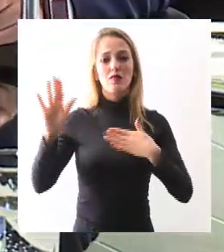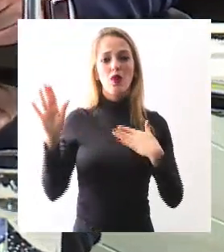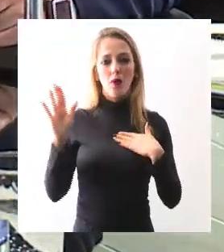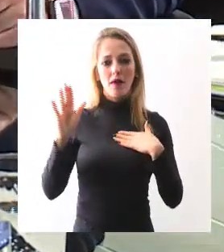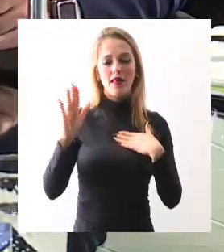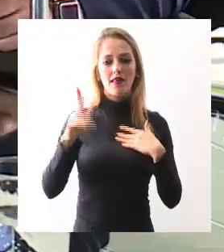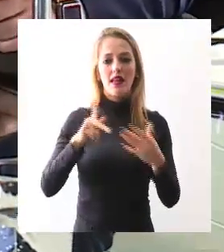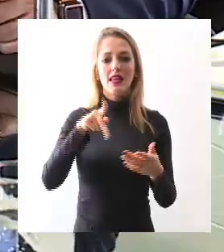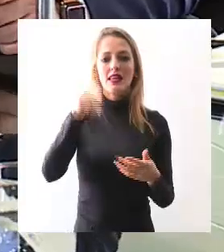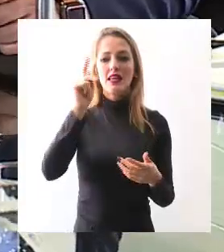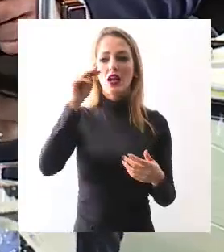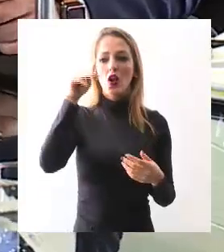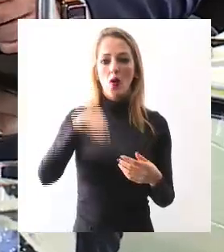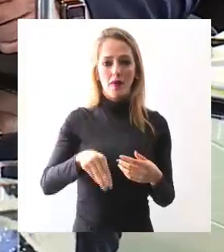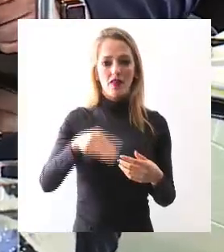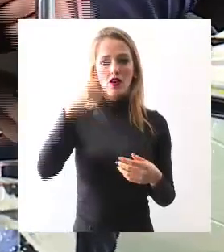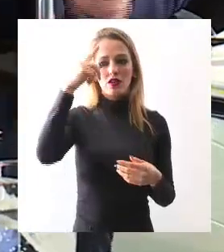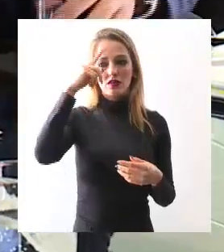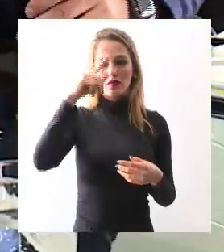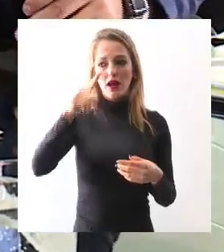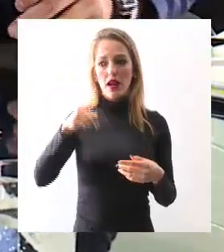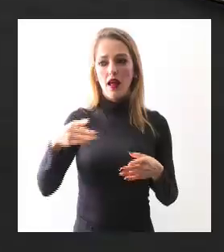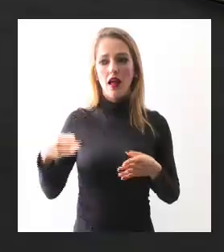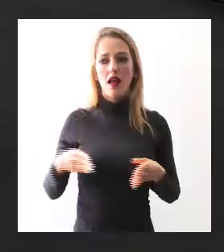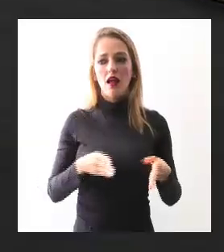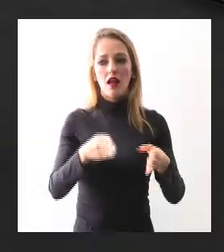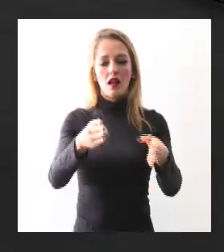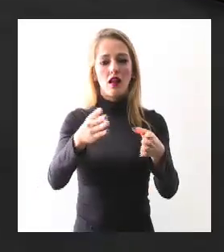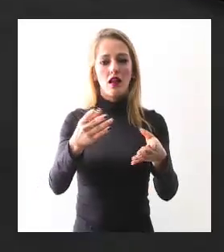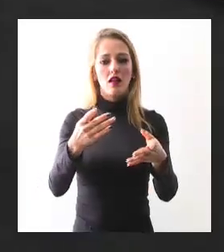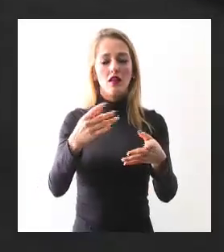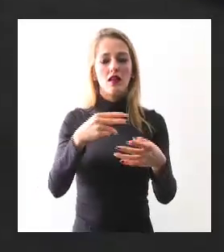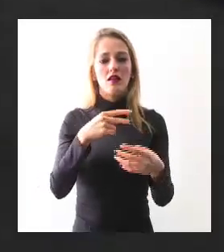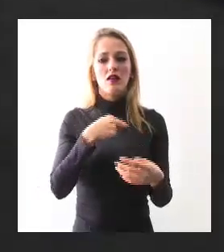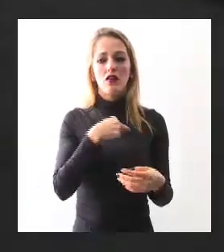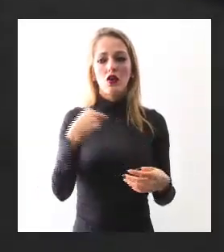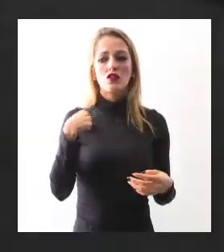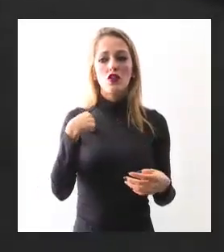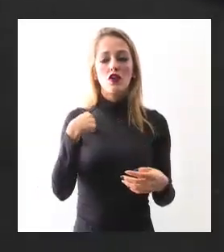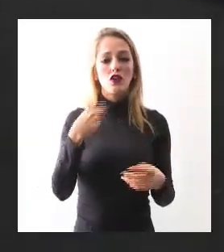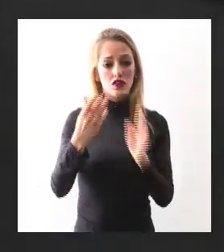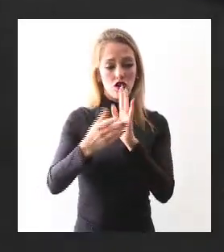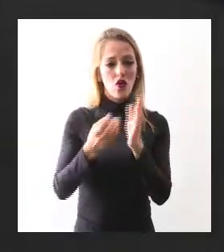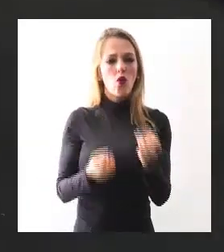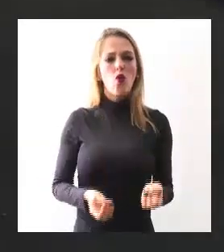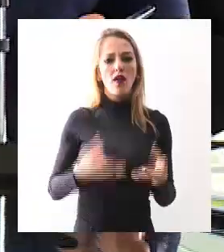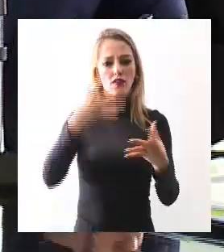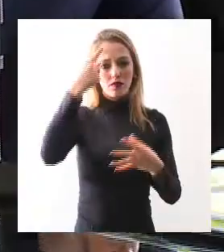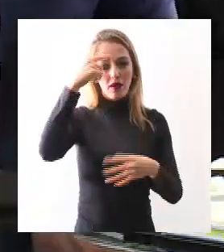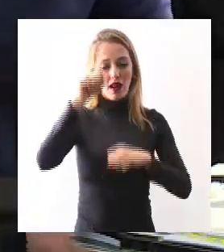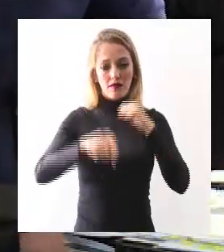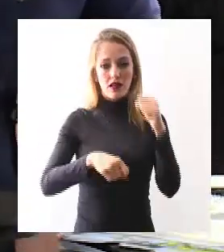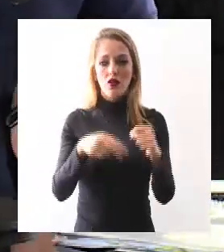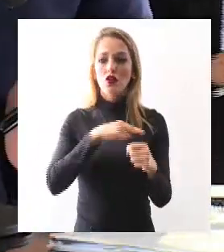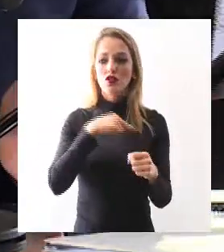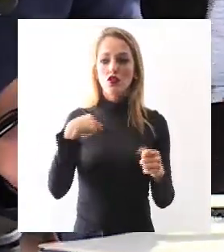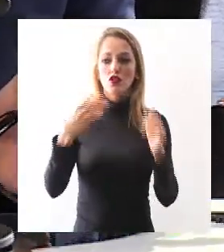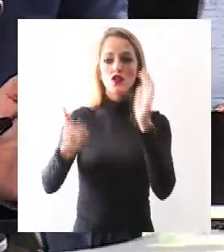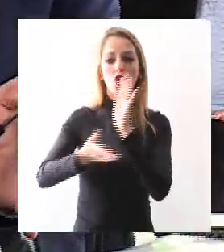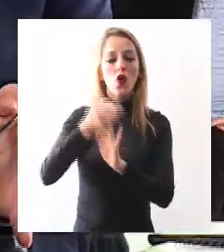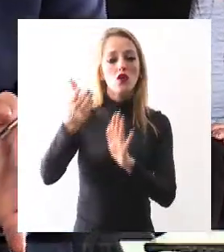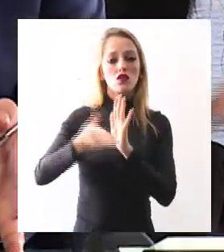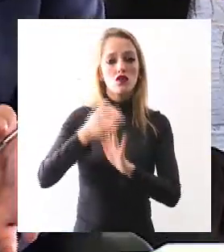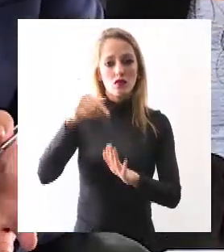¿cuántos kilómetros se construyeron a la fecha? Hemos construido no solamente en el área metropolitana, esa